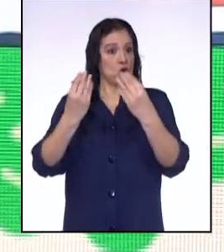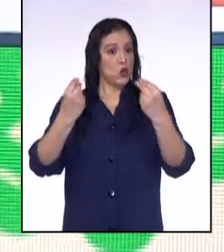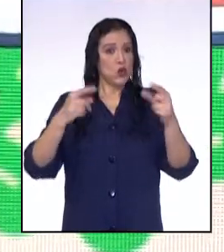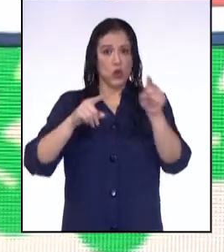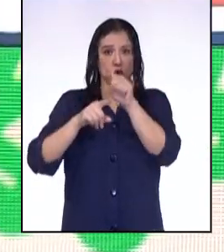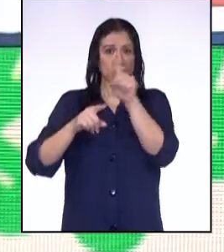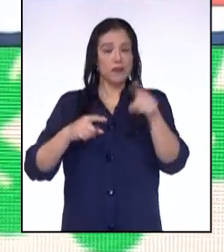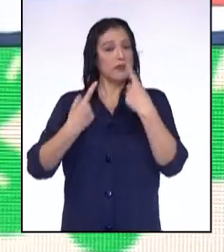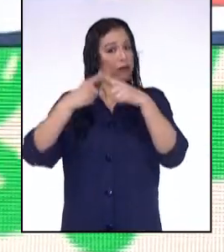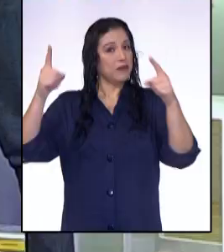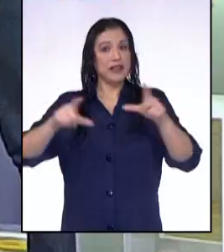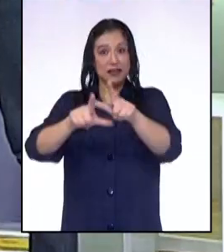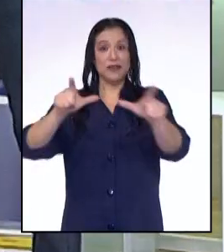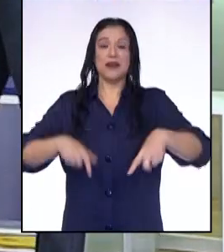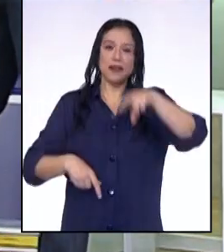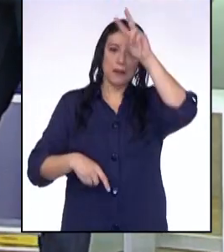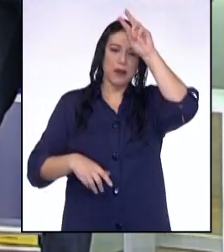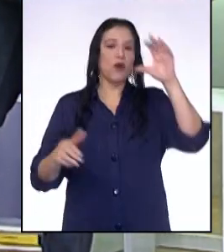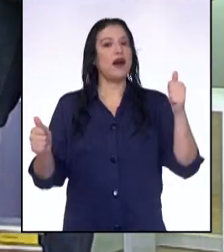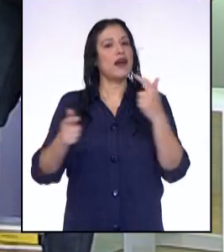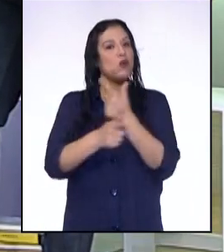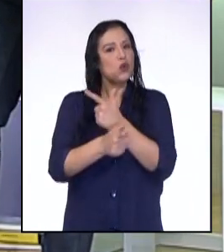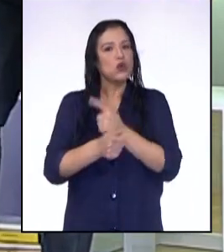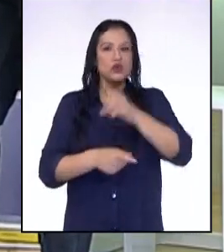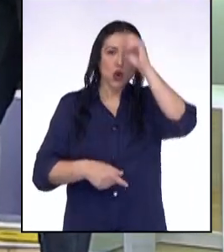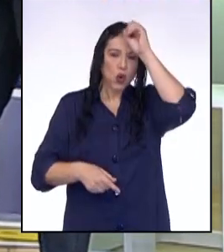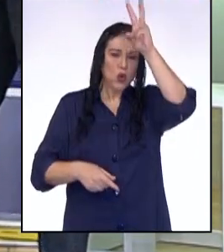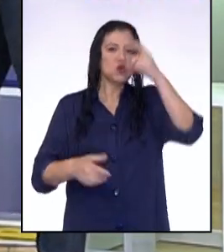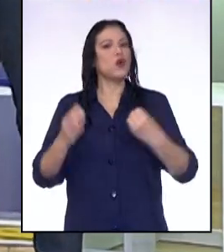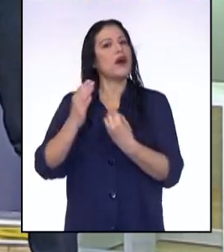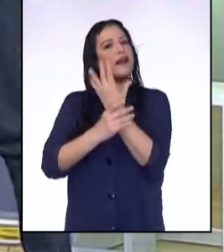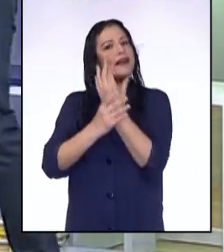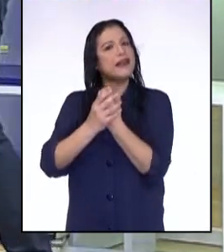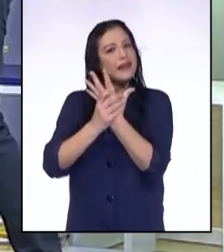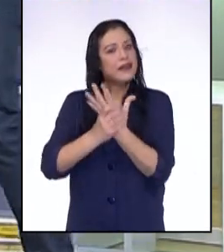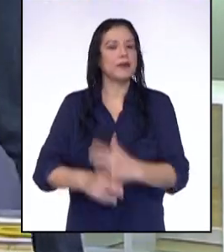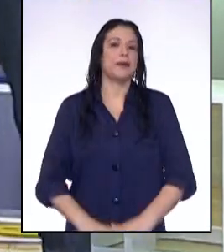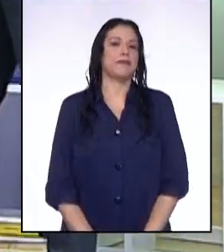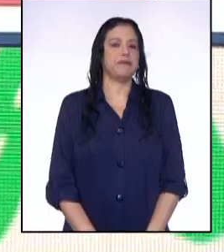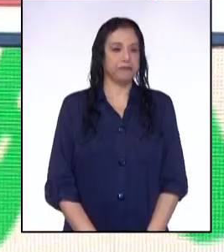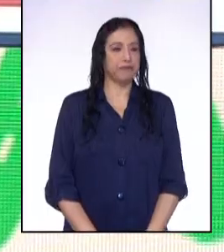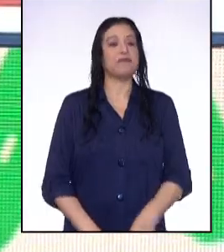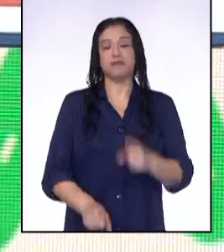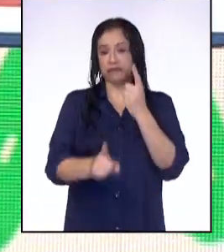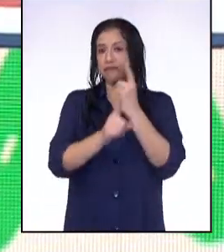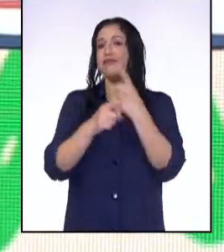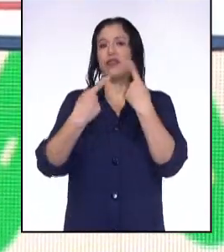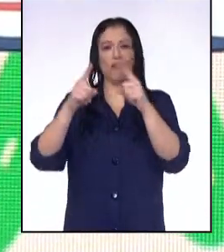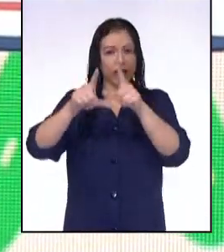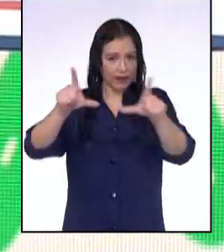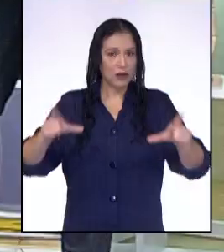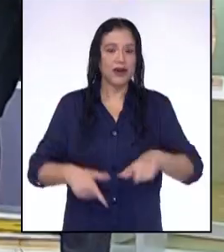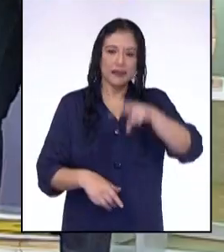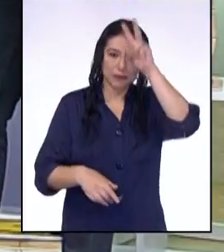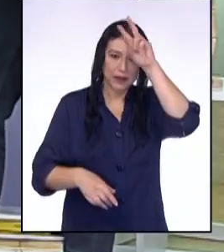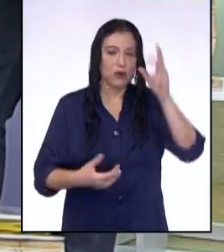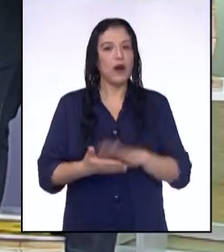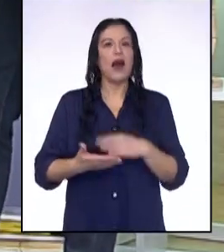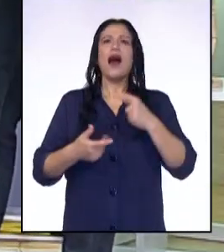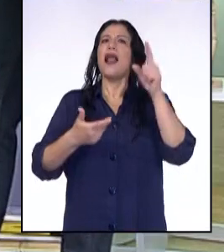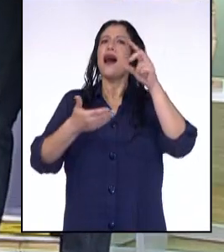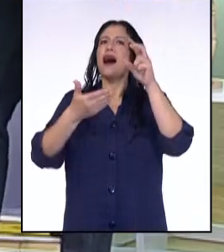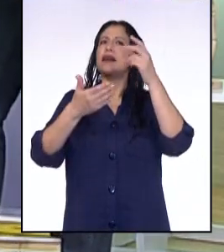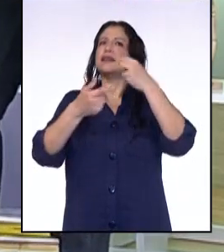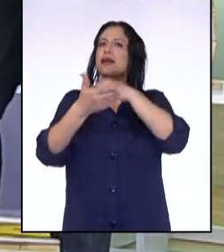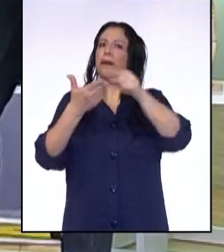Son de todas partes del Perú. Mira, Ayacucho, Cusco, Arequipa... Sí, de todas partes del Perú. Los textos que leímos la